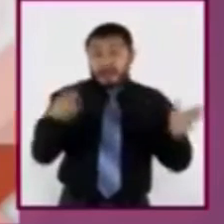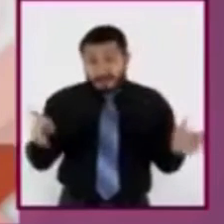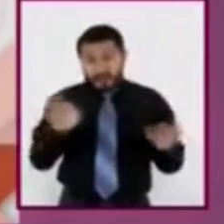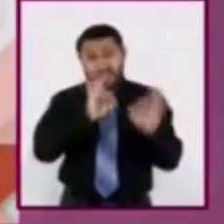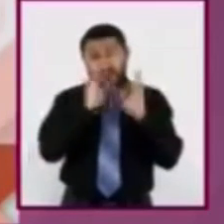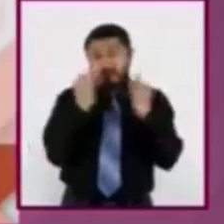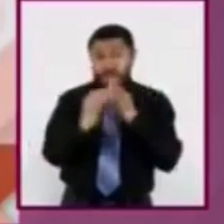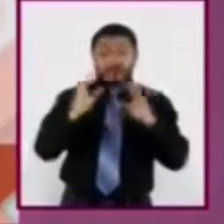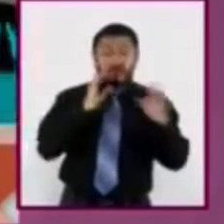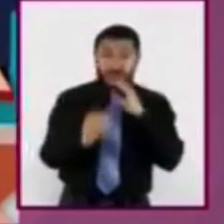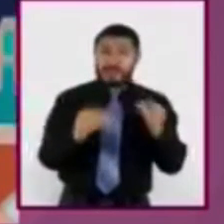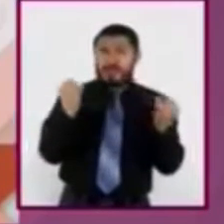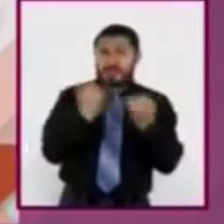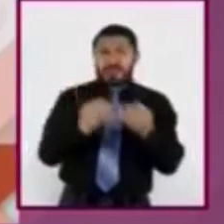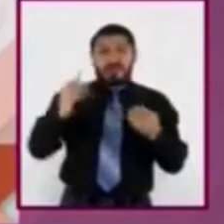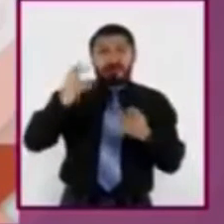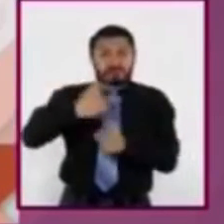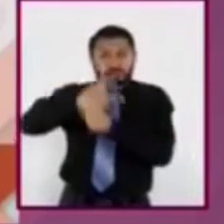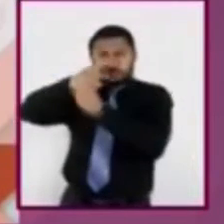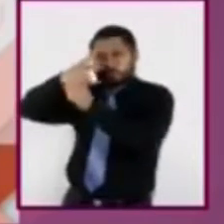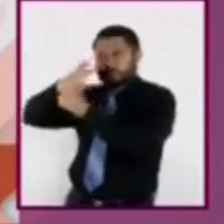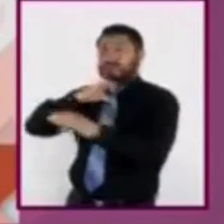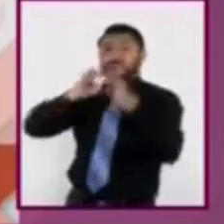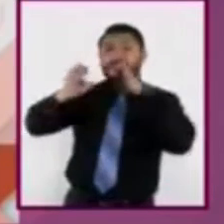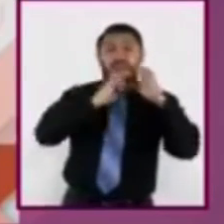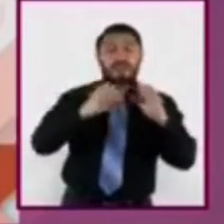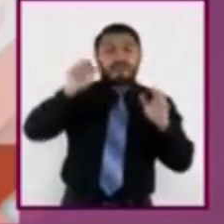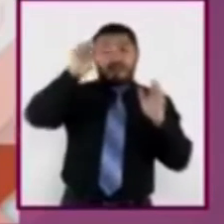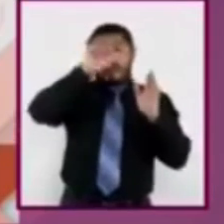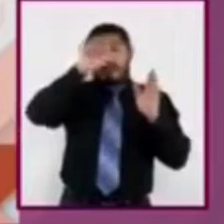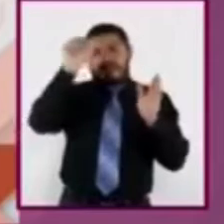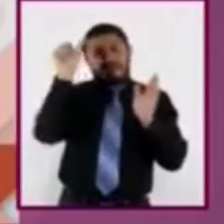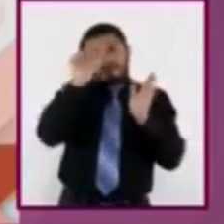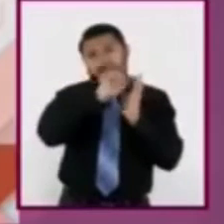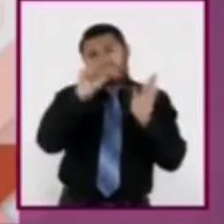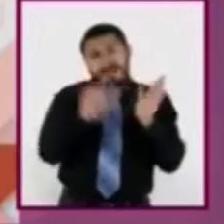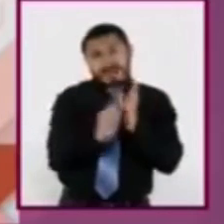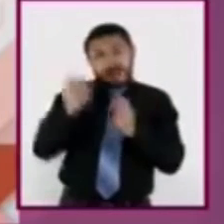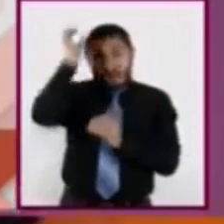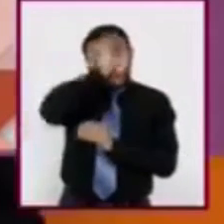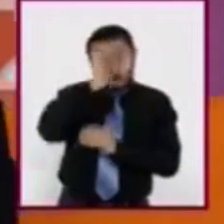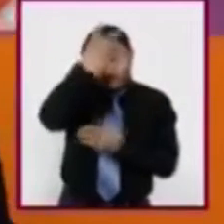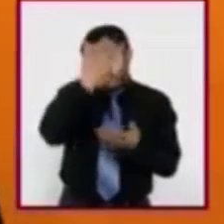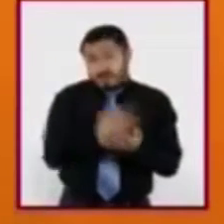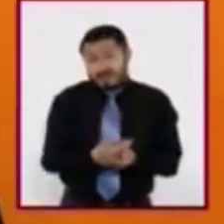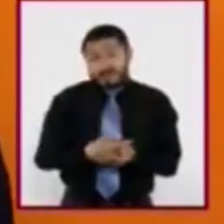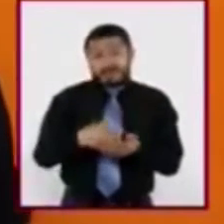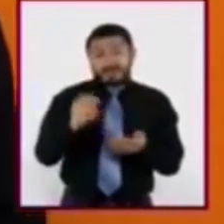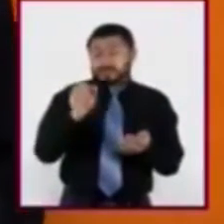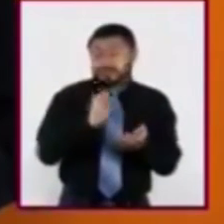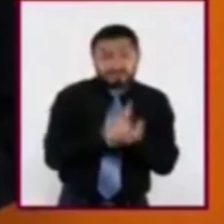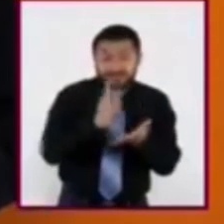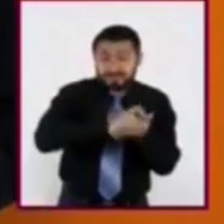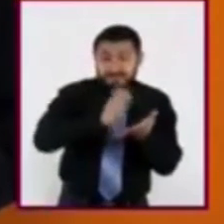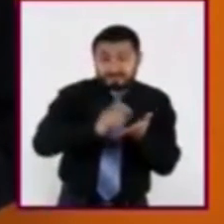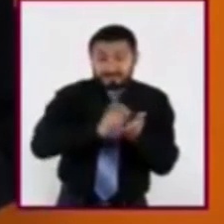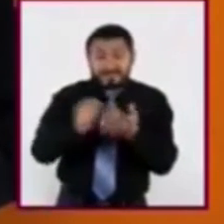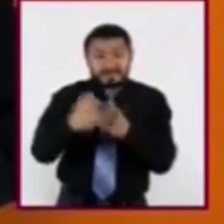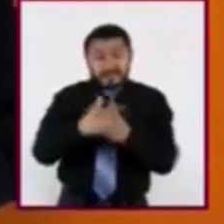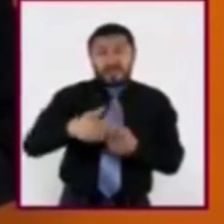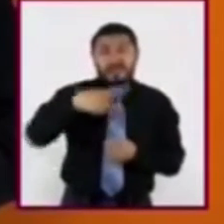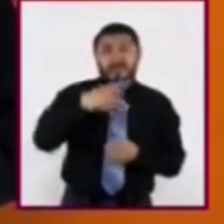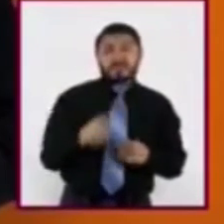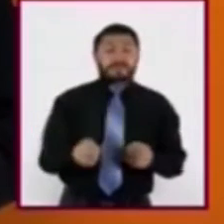reportajes, entrevistas o artículos de opinión. Son piezas de texto oral o escrito a través de las cuales se transmite la